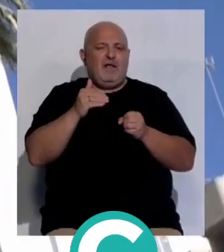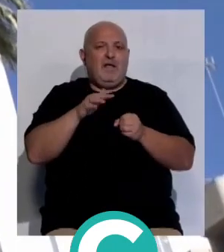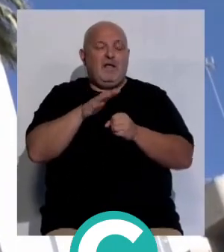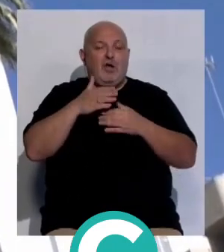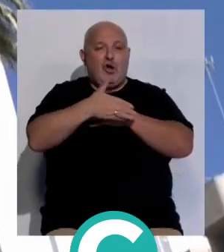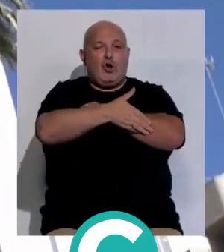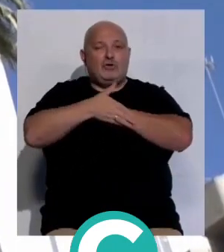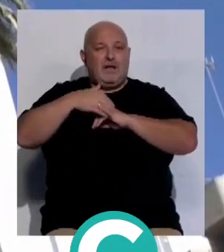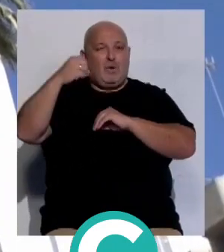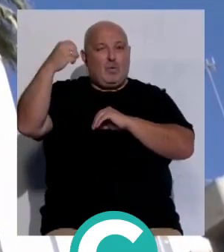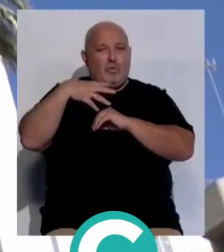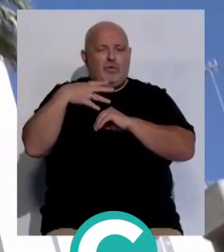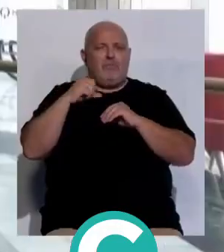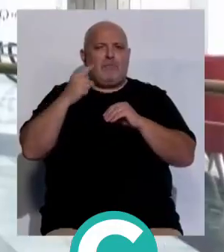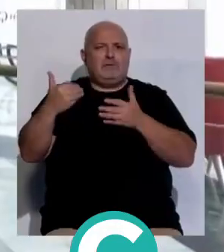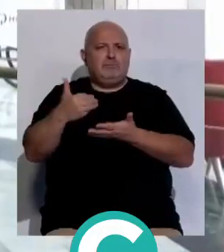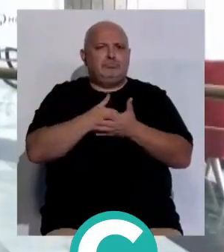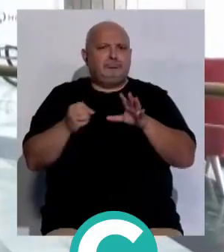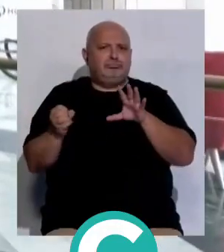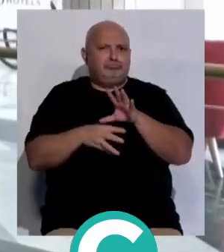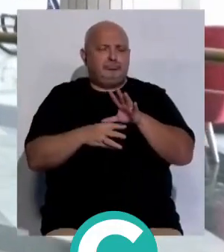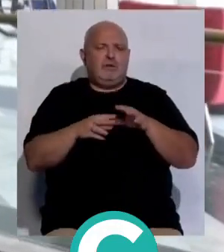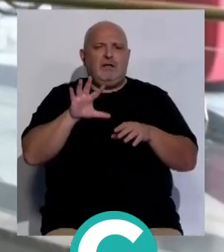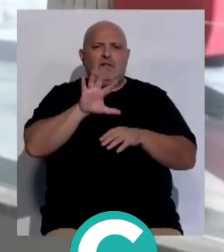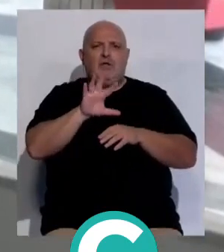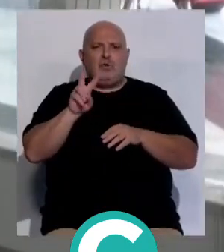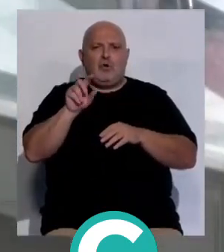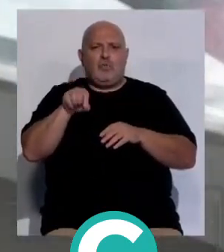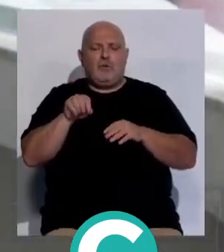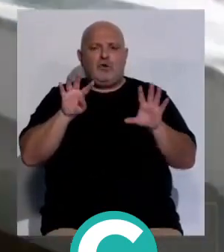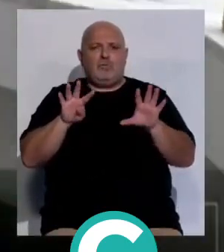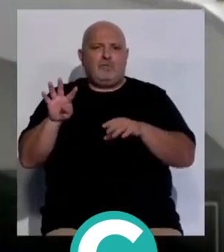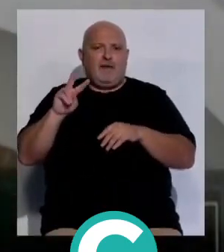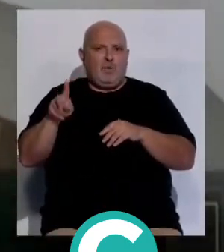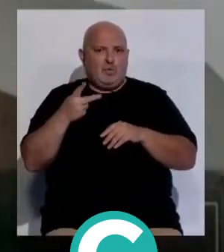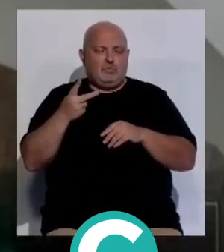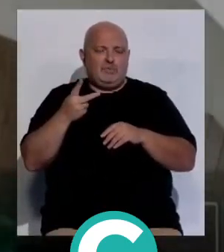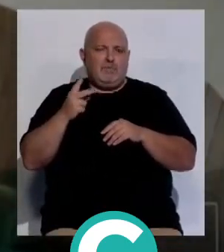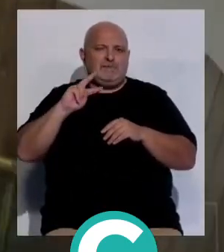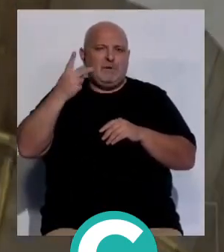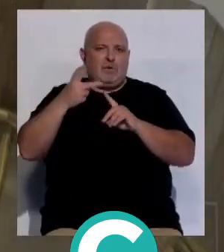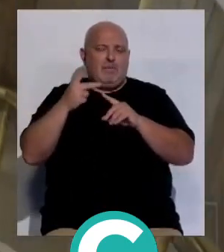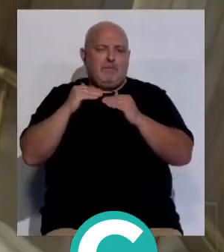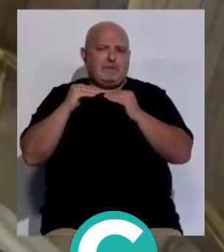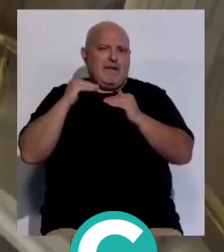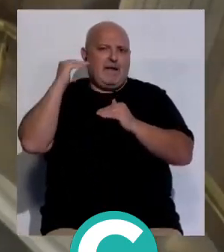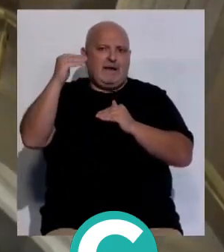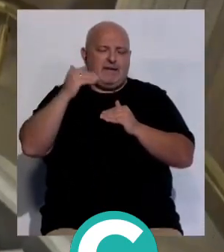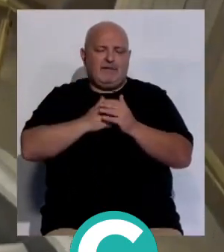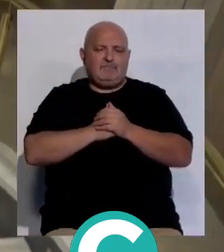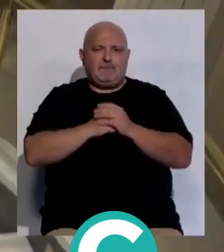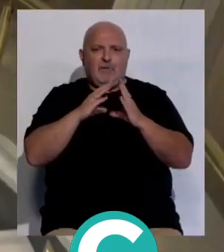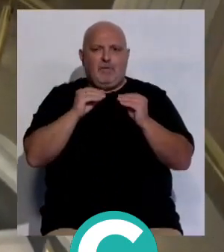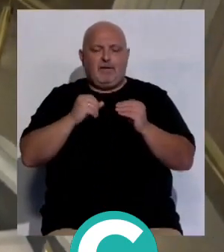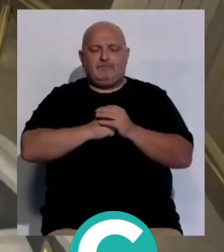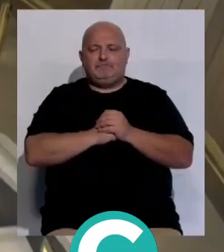la Costa de la Luz ha registrado unos ingresos por habitación de 52,99 euros, la segunda más alta de la comunidad autónoma.